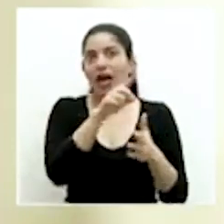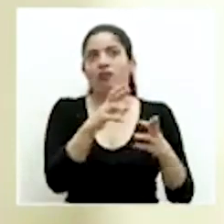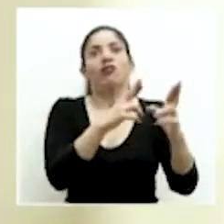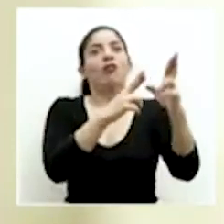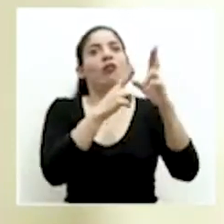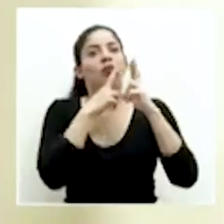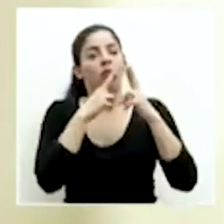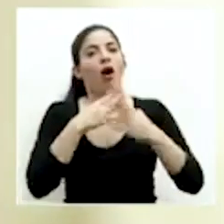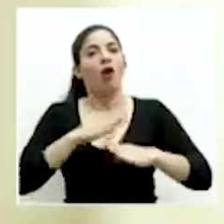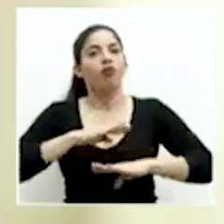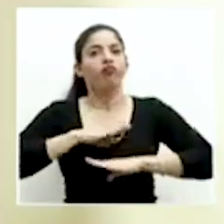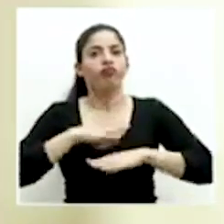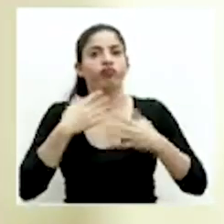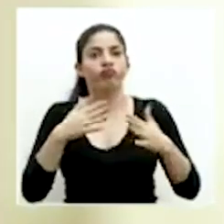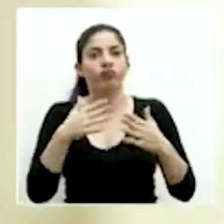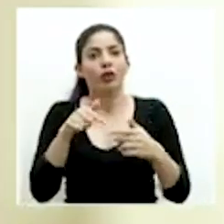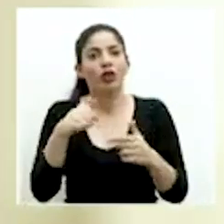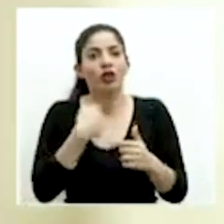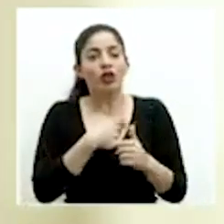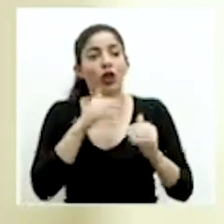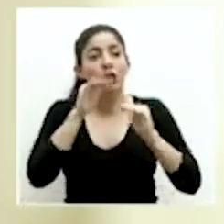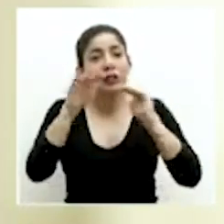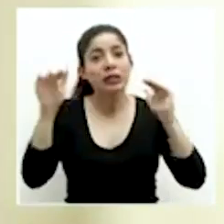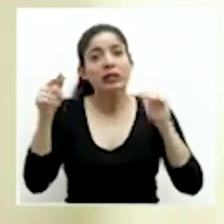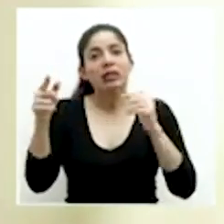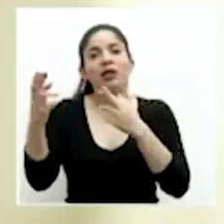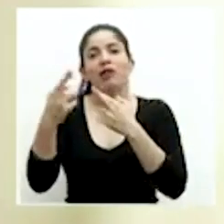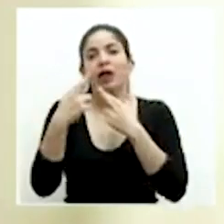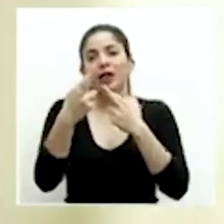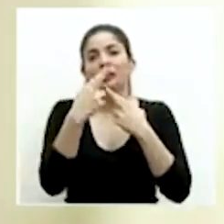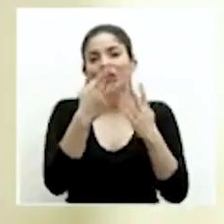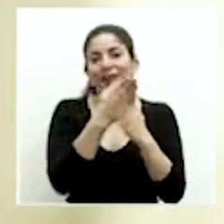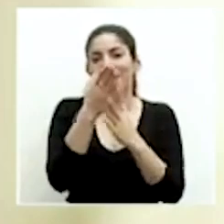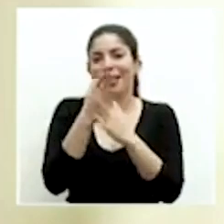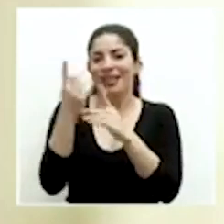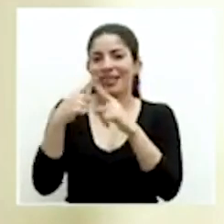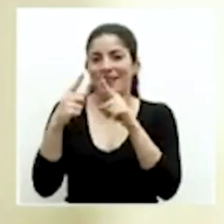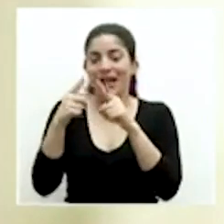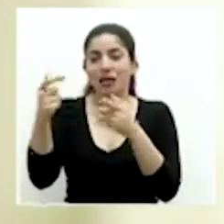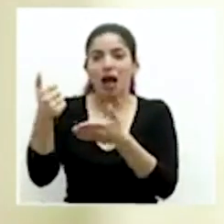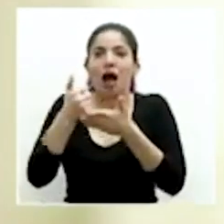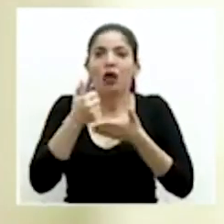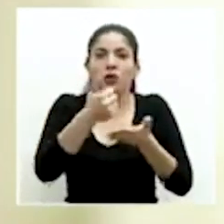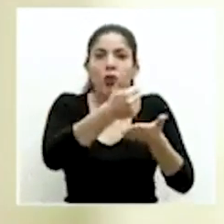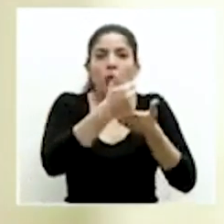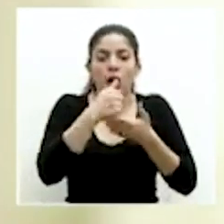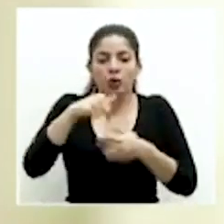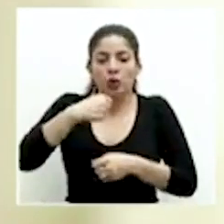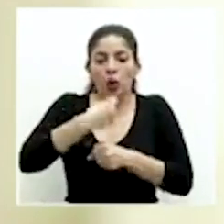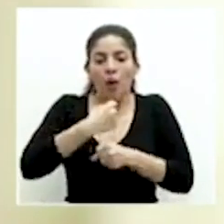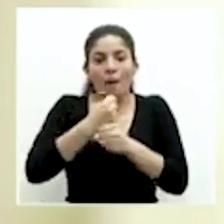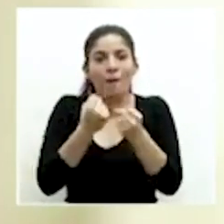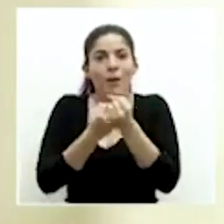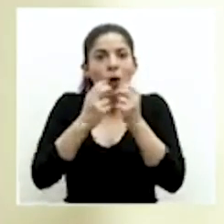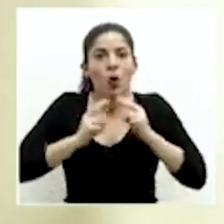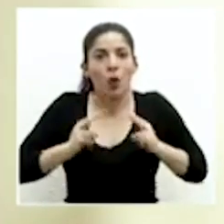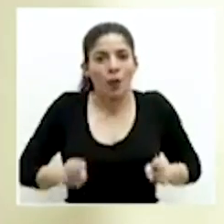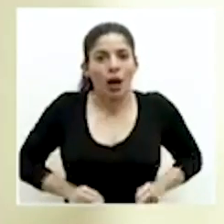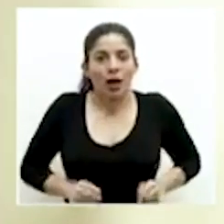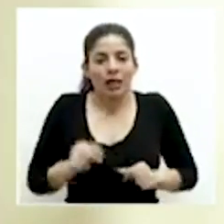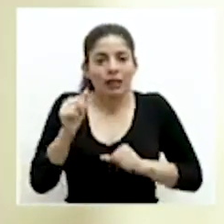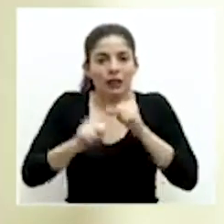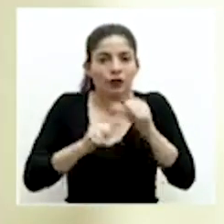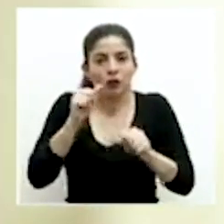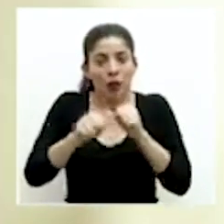satisfactoriamente al llamado que hemos hecho por diferentes medios para coadyuvar en el operativo humanitario Enlace de Esfuerzos.